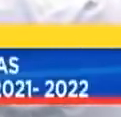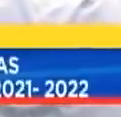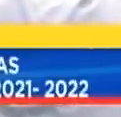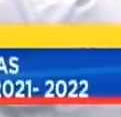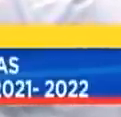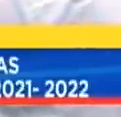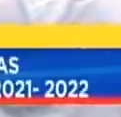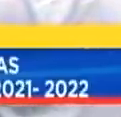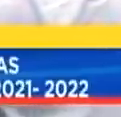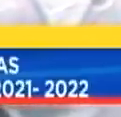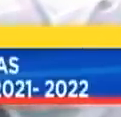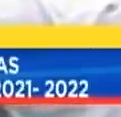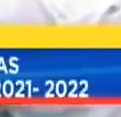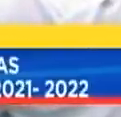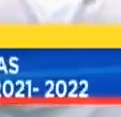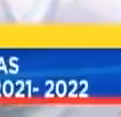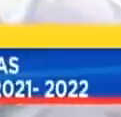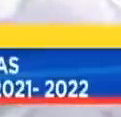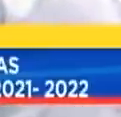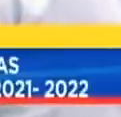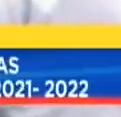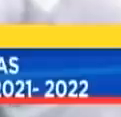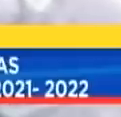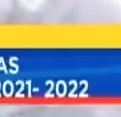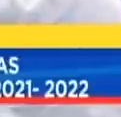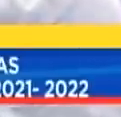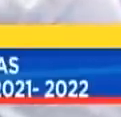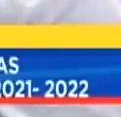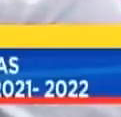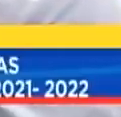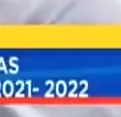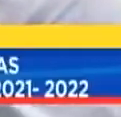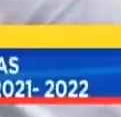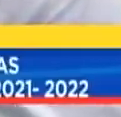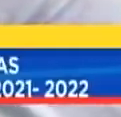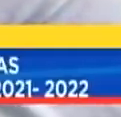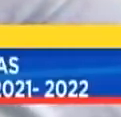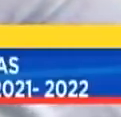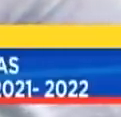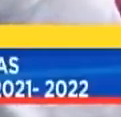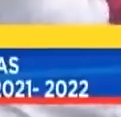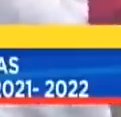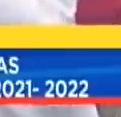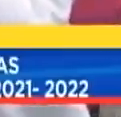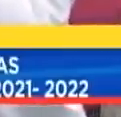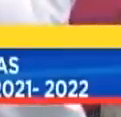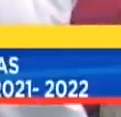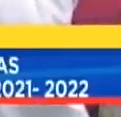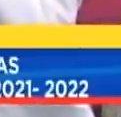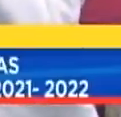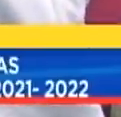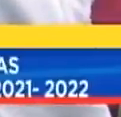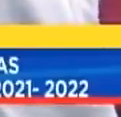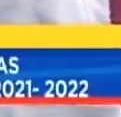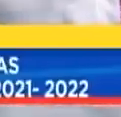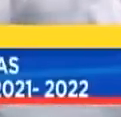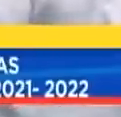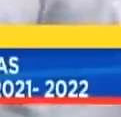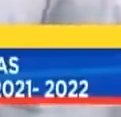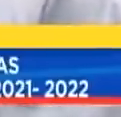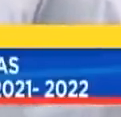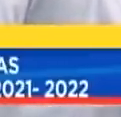con toda su sabrosura Para la boca del pobre que comer con amargura